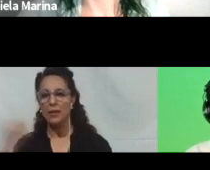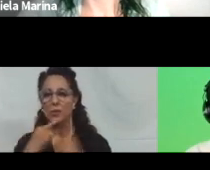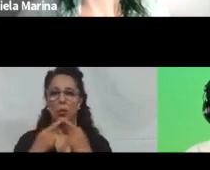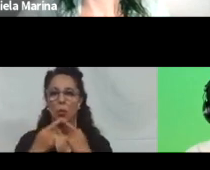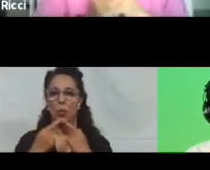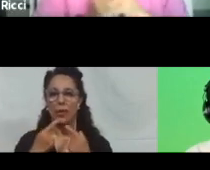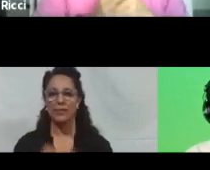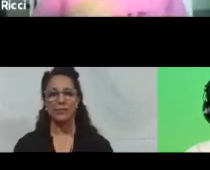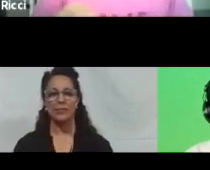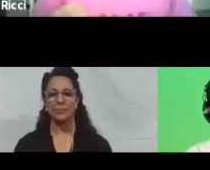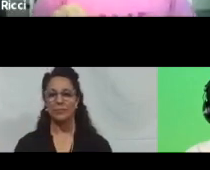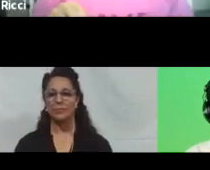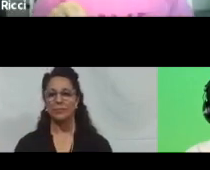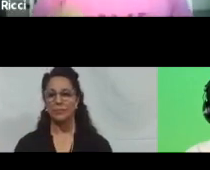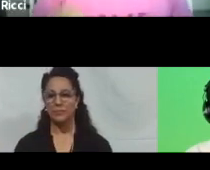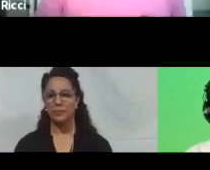Hola, ¿cómo están?